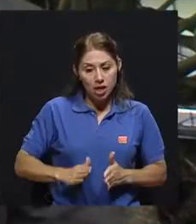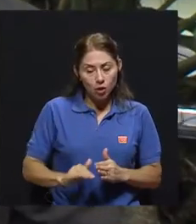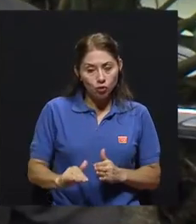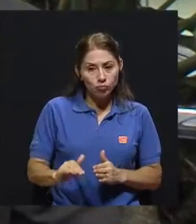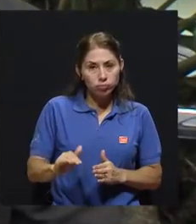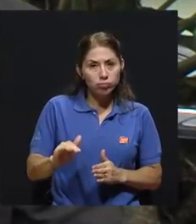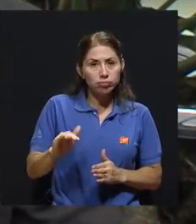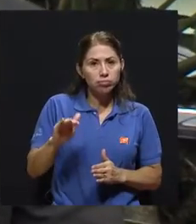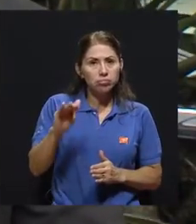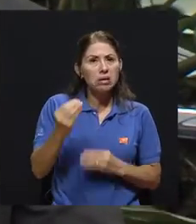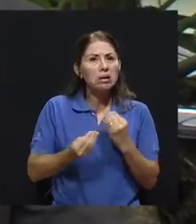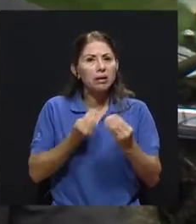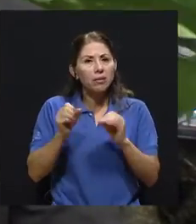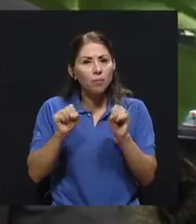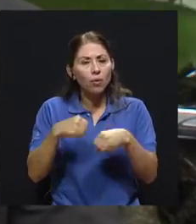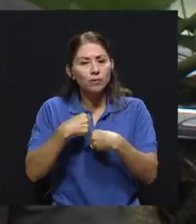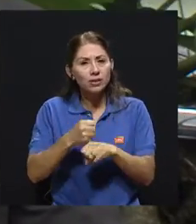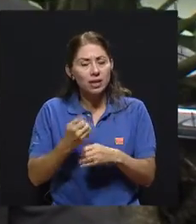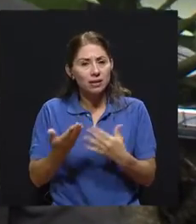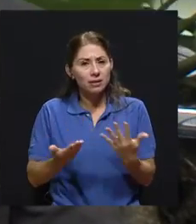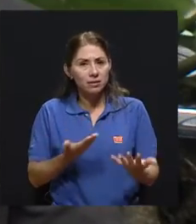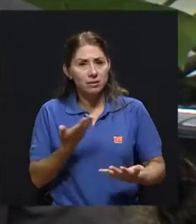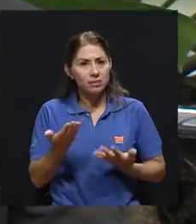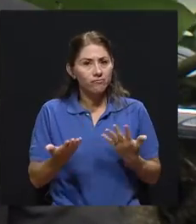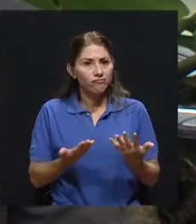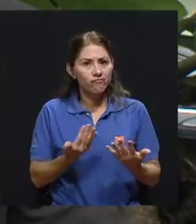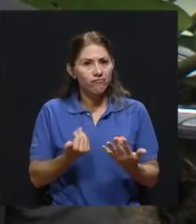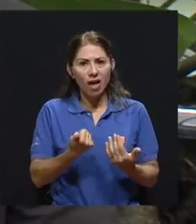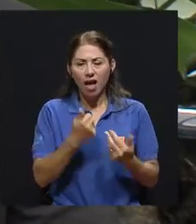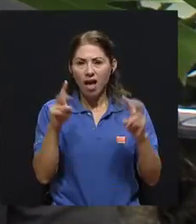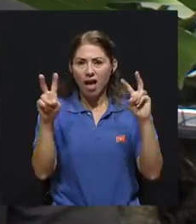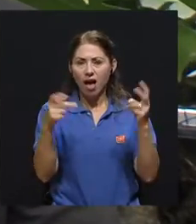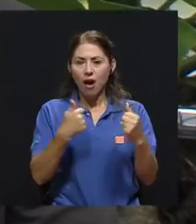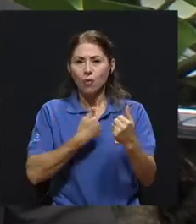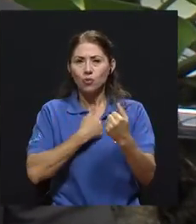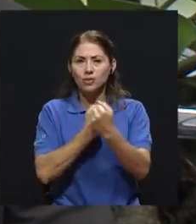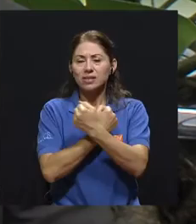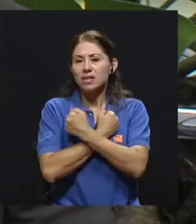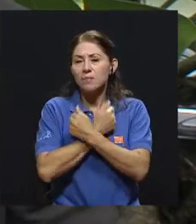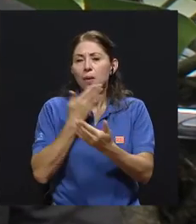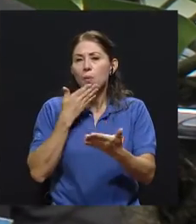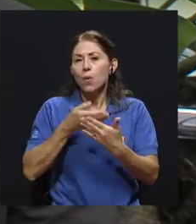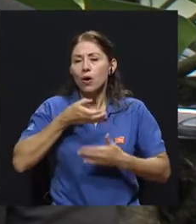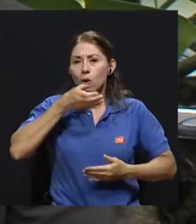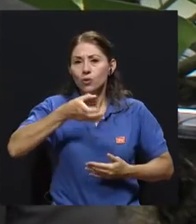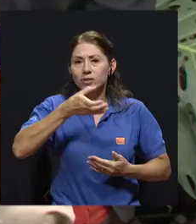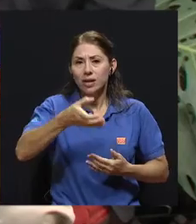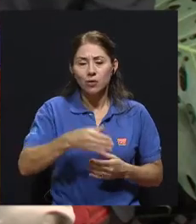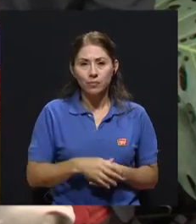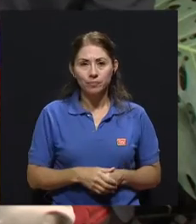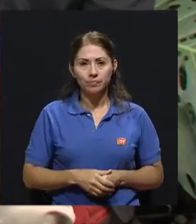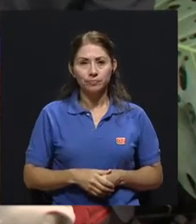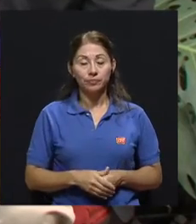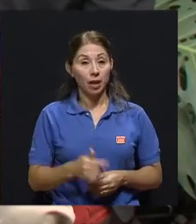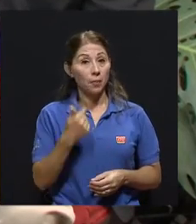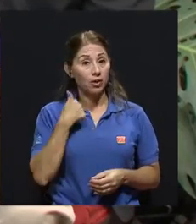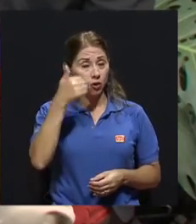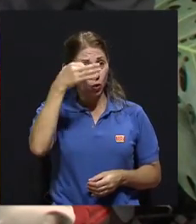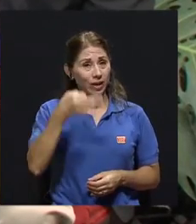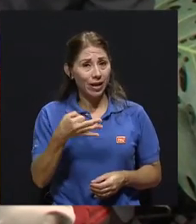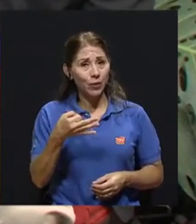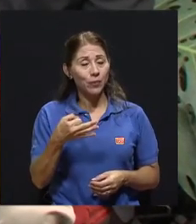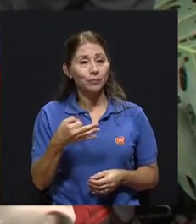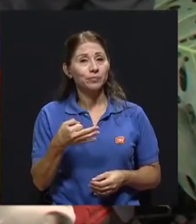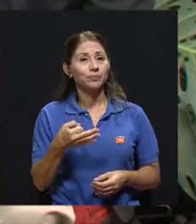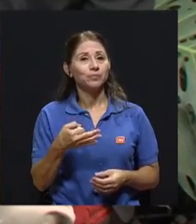que van hijos creciendo, ¿verdad? En esos términos de autoestima, ¿cuál es un buen consejo que usted le puede regalar? Vea, yo creo que van varios